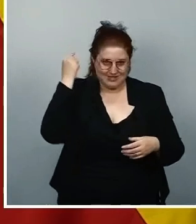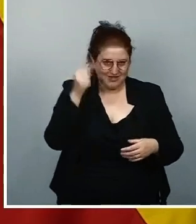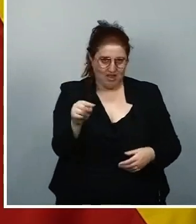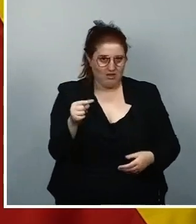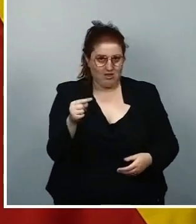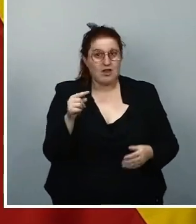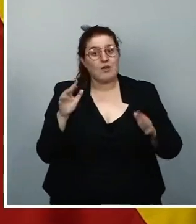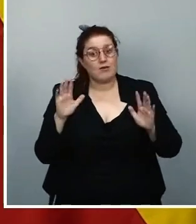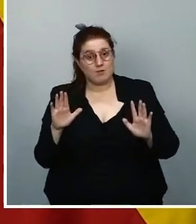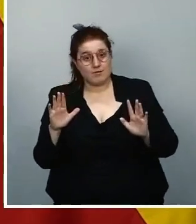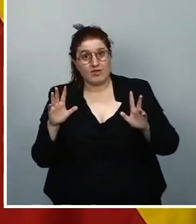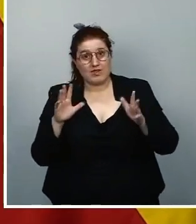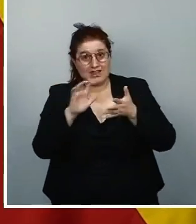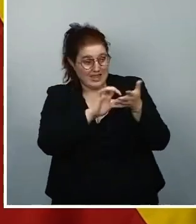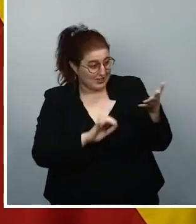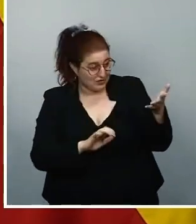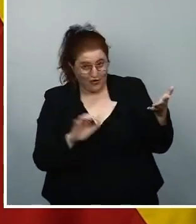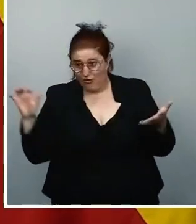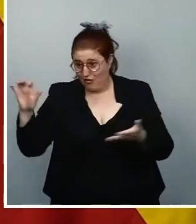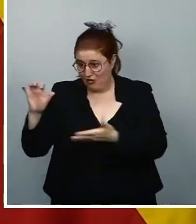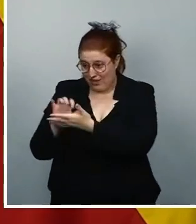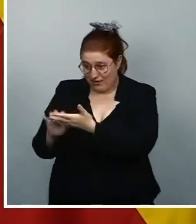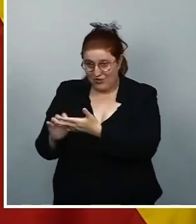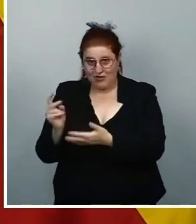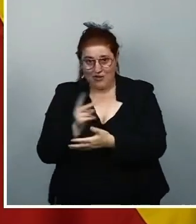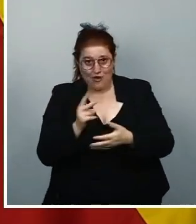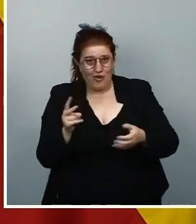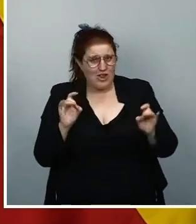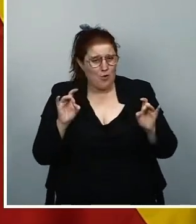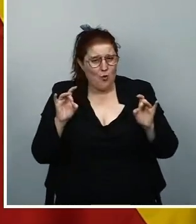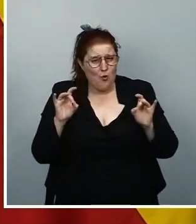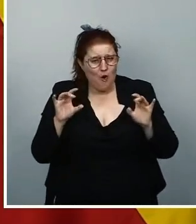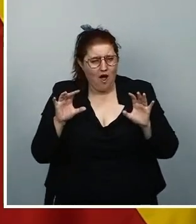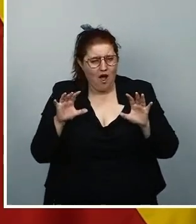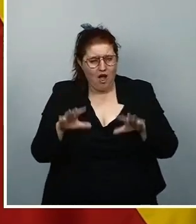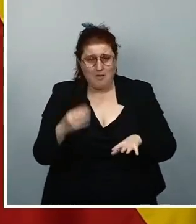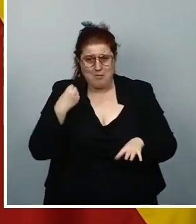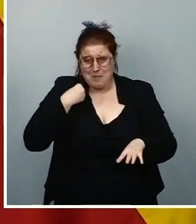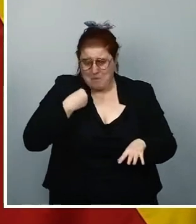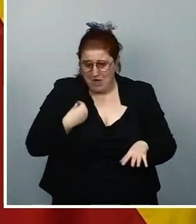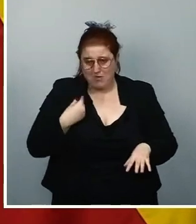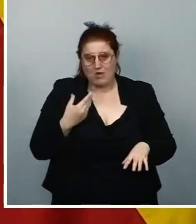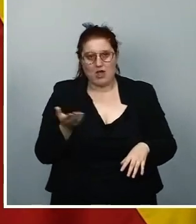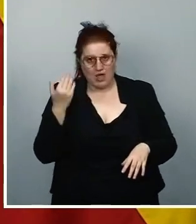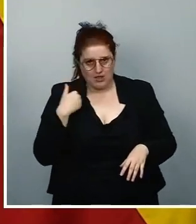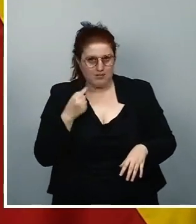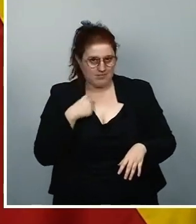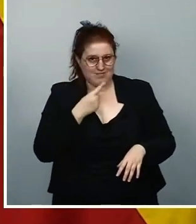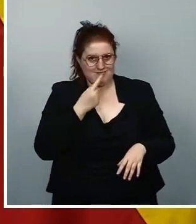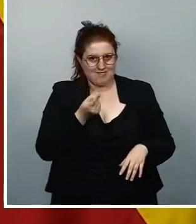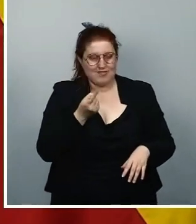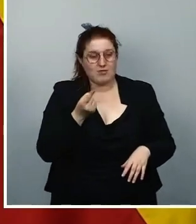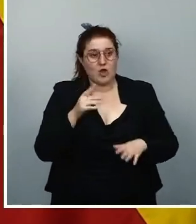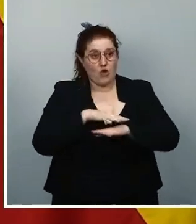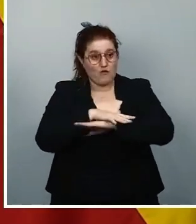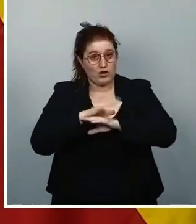pero si es el mismo texto, el mismo texto idéntico al texto que aprobó, como le digo, el